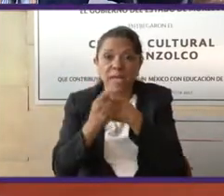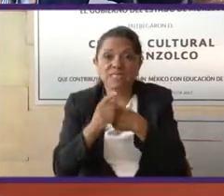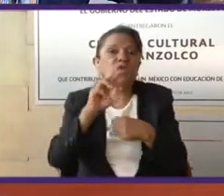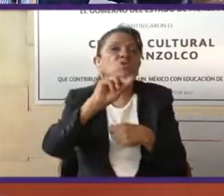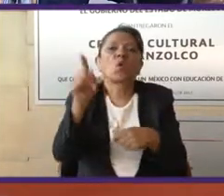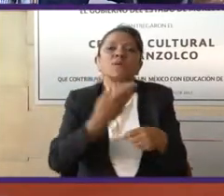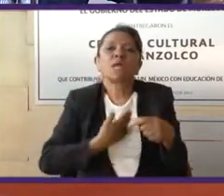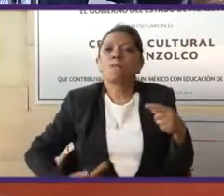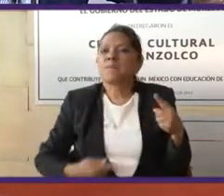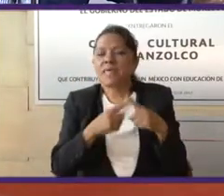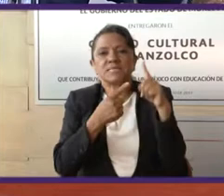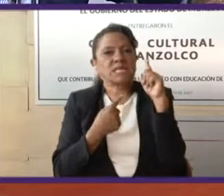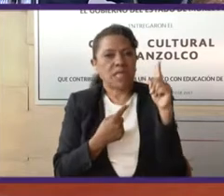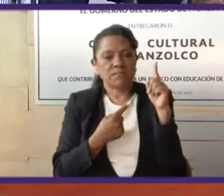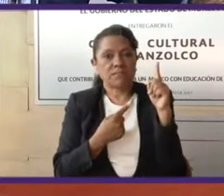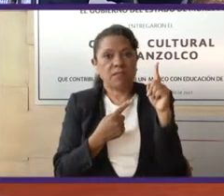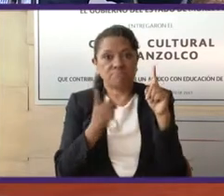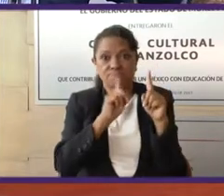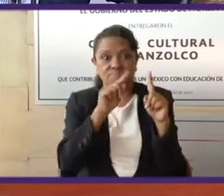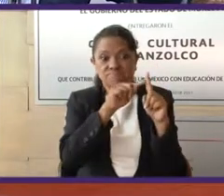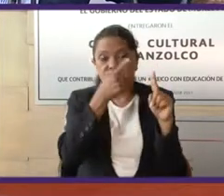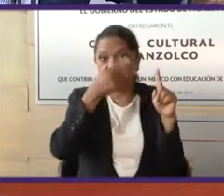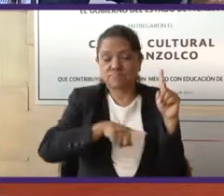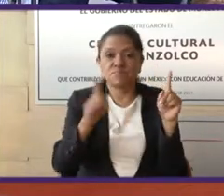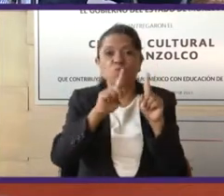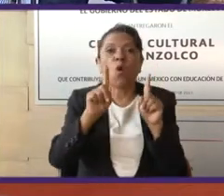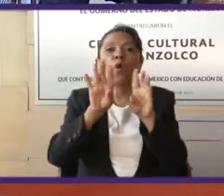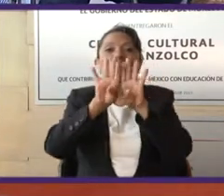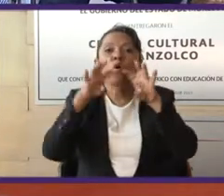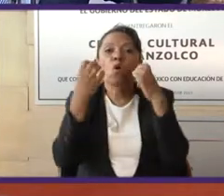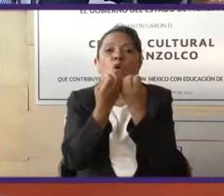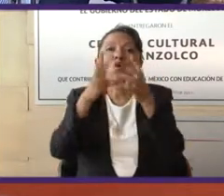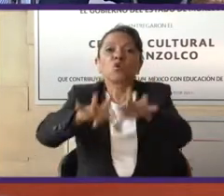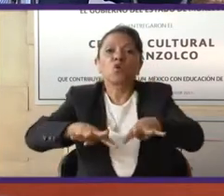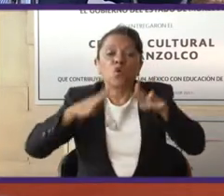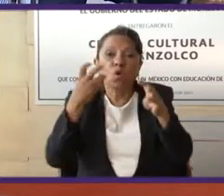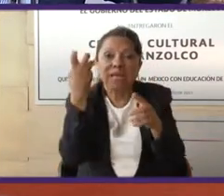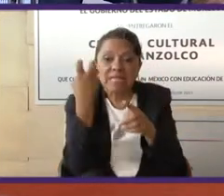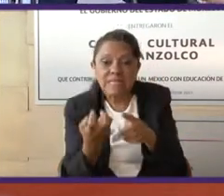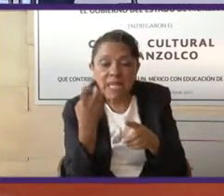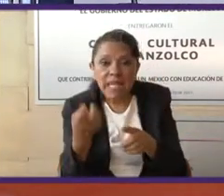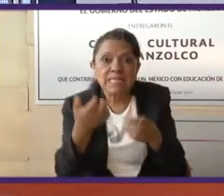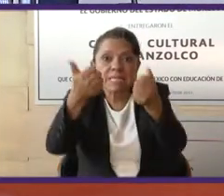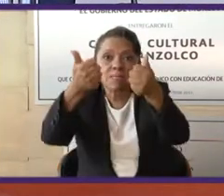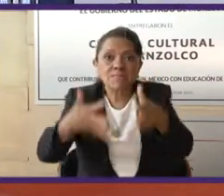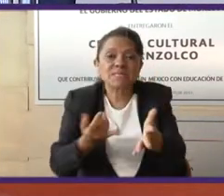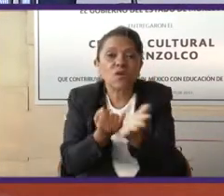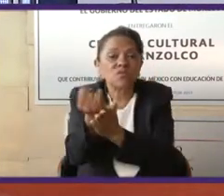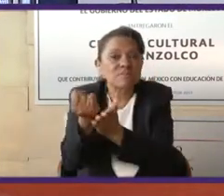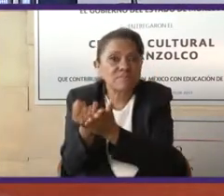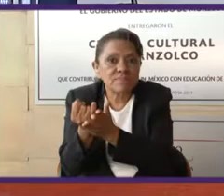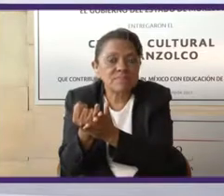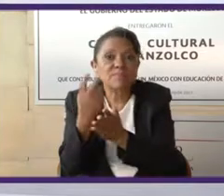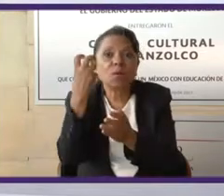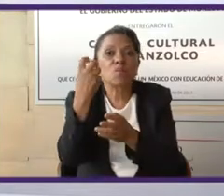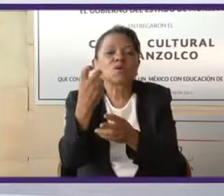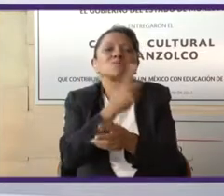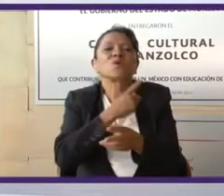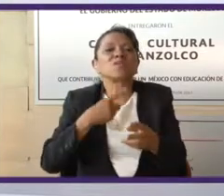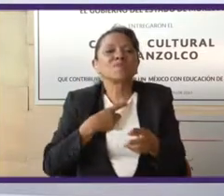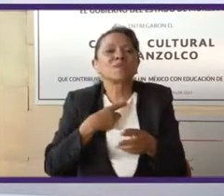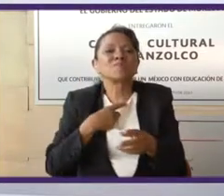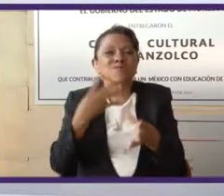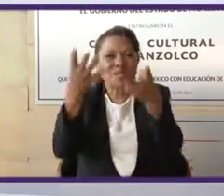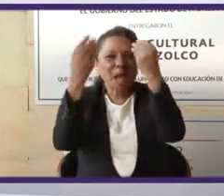van a estar en la coalición mayoritaria del Congreso. Esa es la diferencia. Y tenemos que aprender a ver de manera diferente las